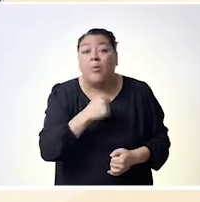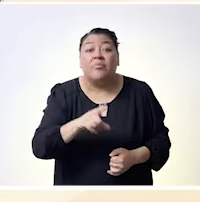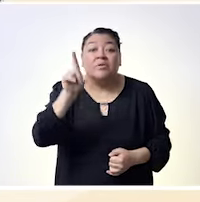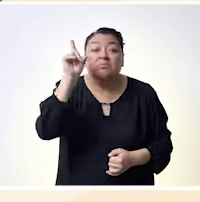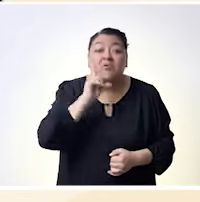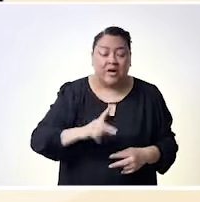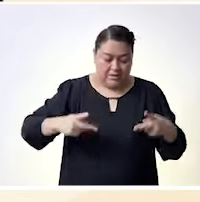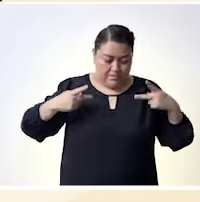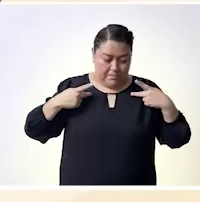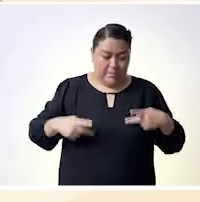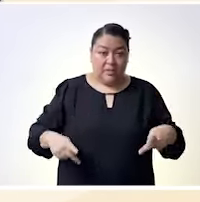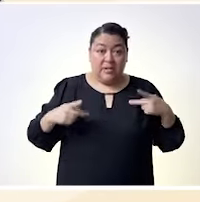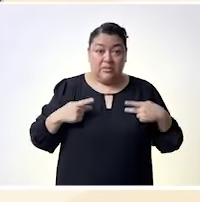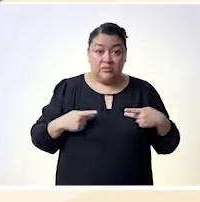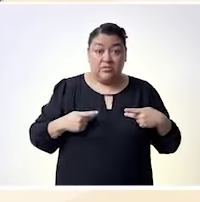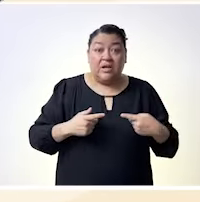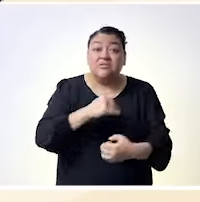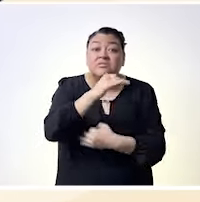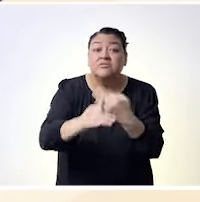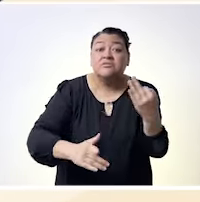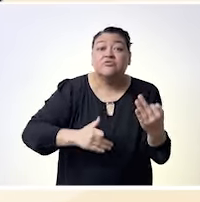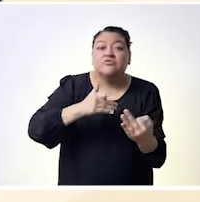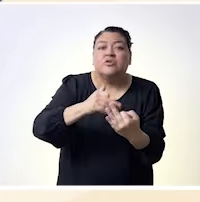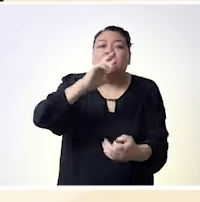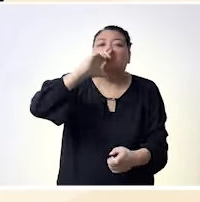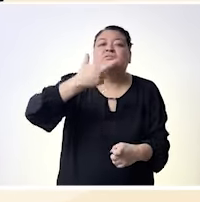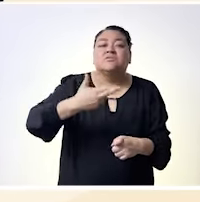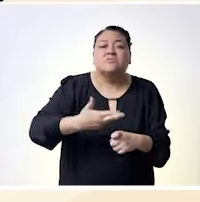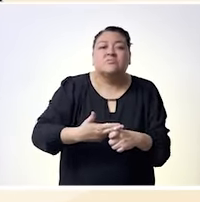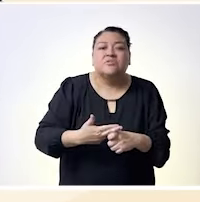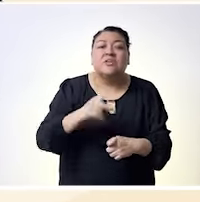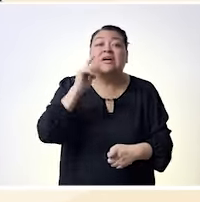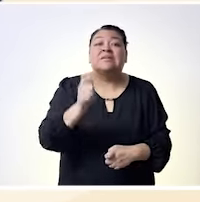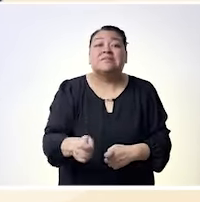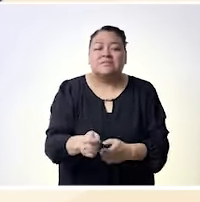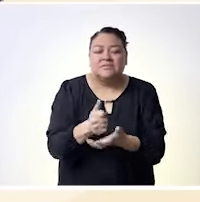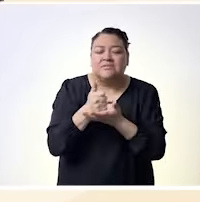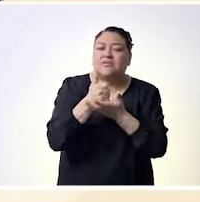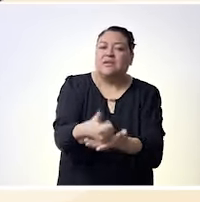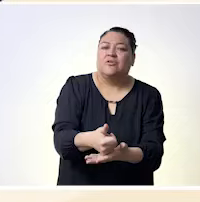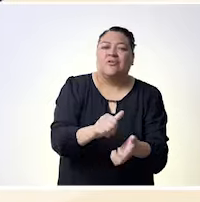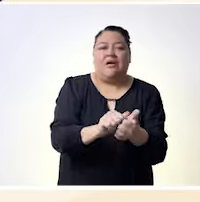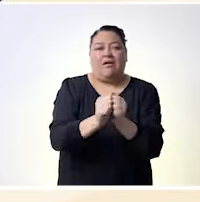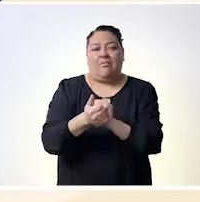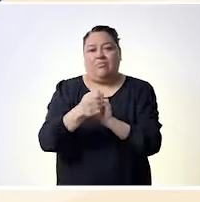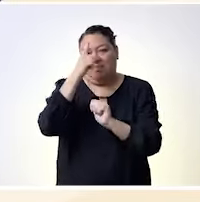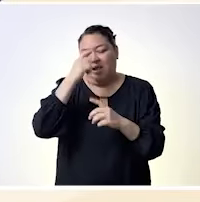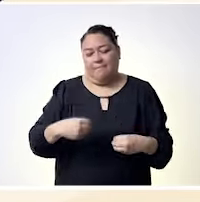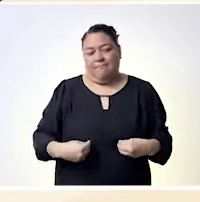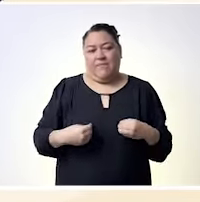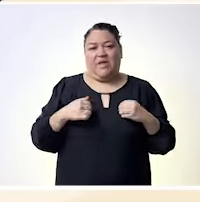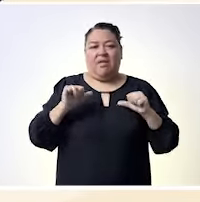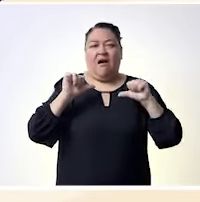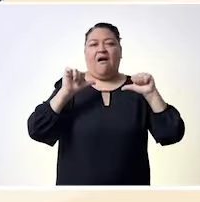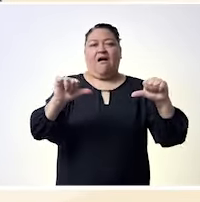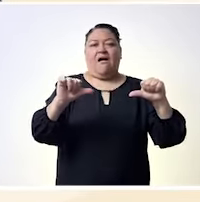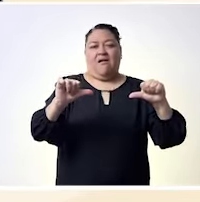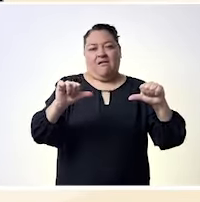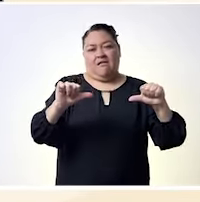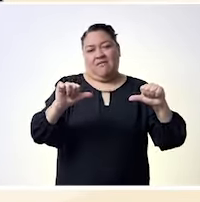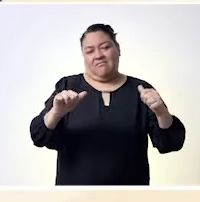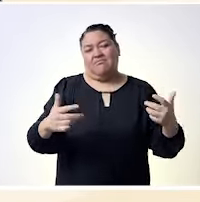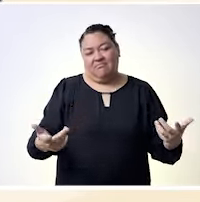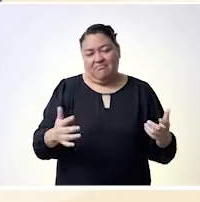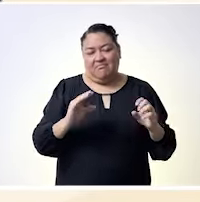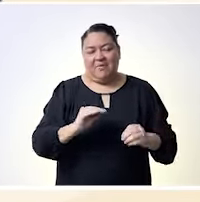que es cierto que nos ponen a pelear entre morras ¿no? porque entre mujeres siempre se atacan espérate no es que nos ataquemos ¿no? es que no